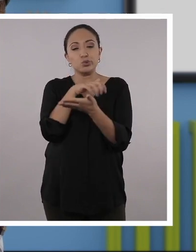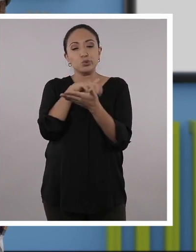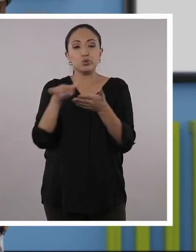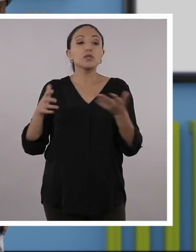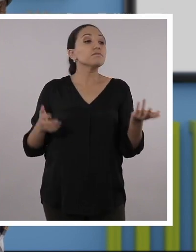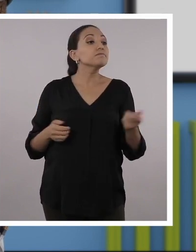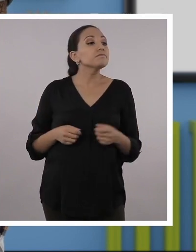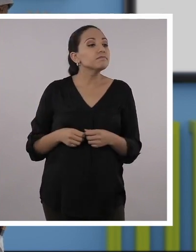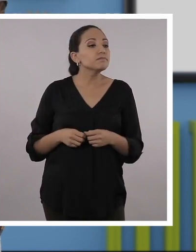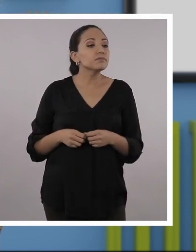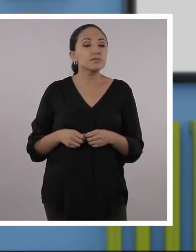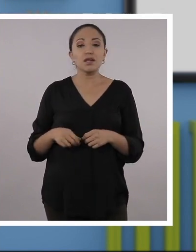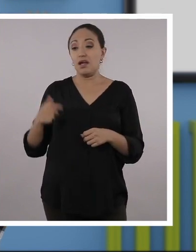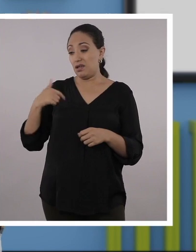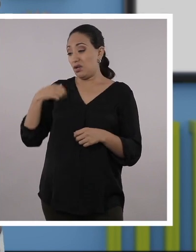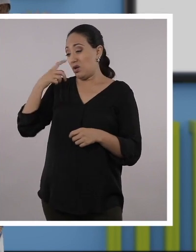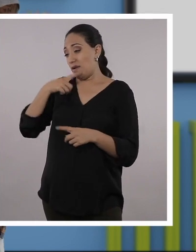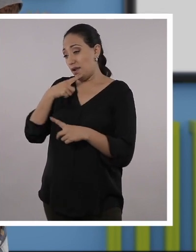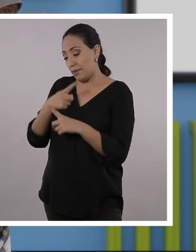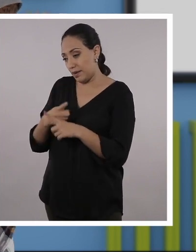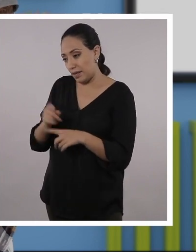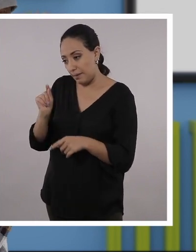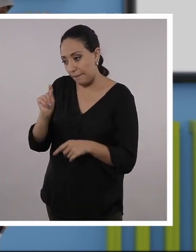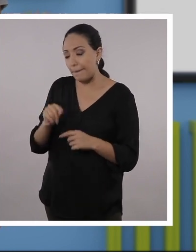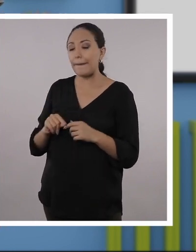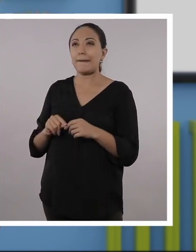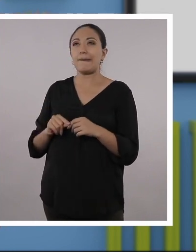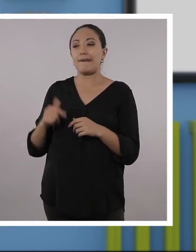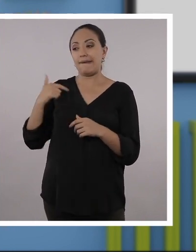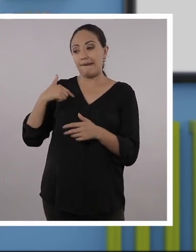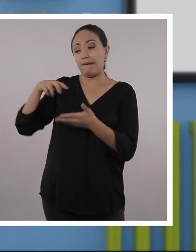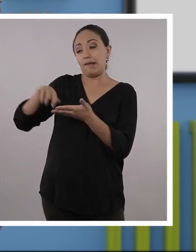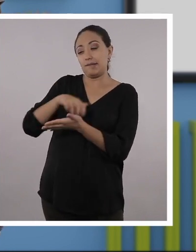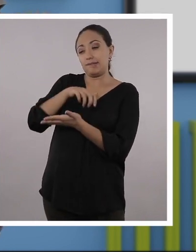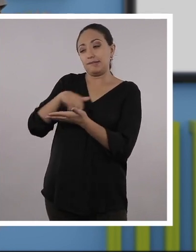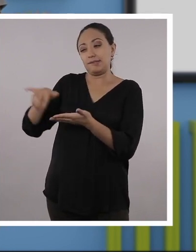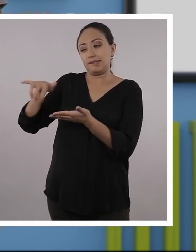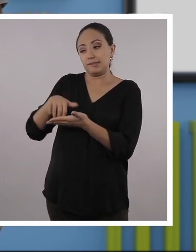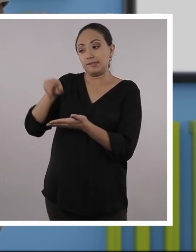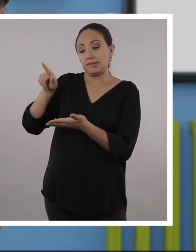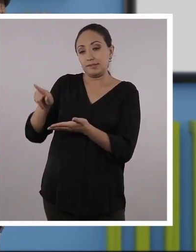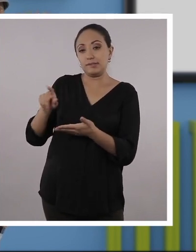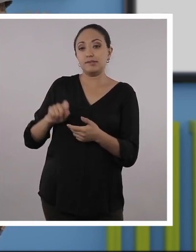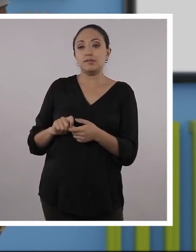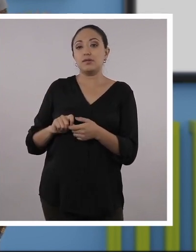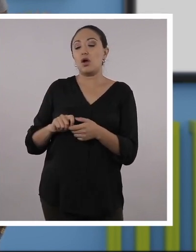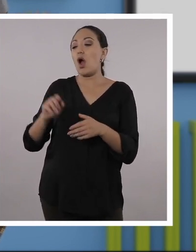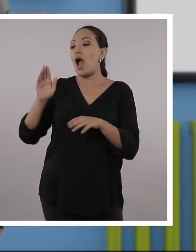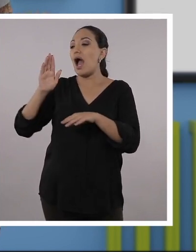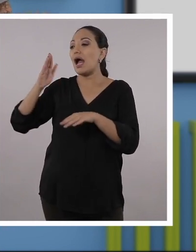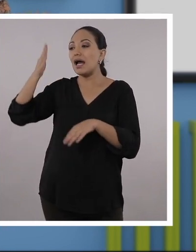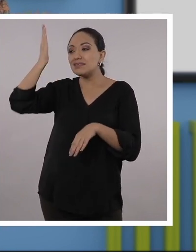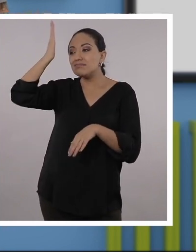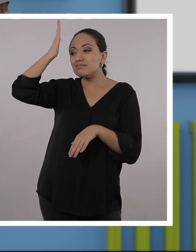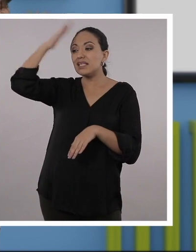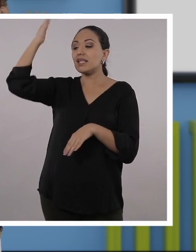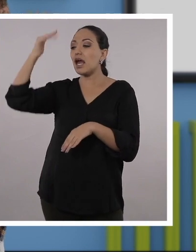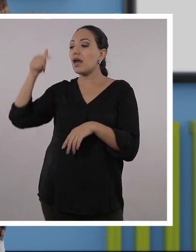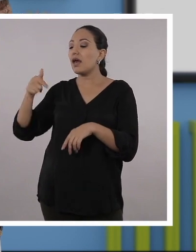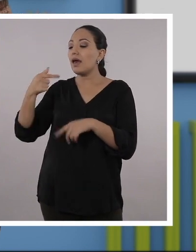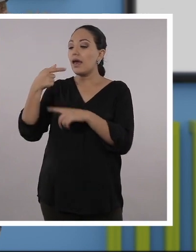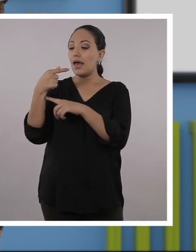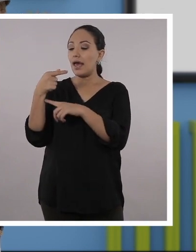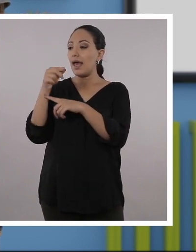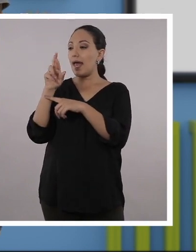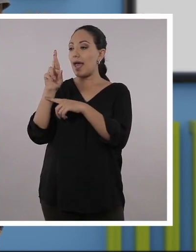A ver, Santi, vamos. Le voy a ser sincero, profe. Un poquito sincero. Yo aún tengo problema con las graves. Con las